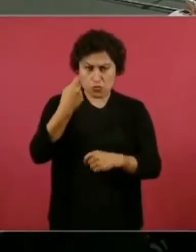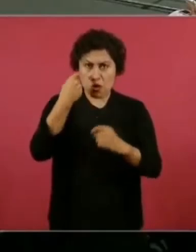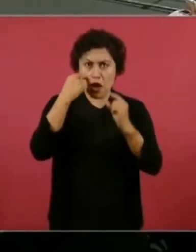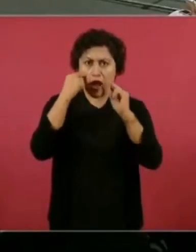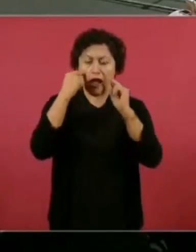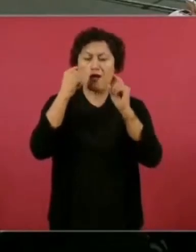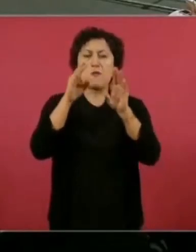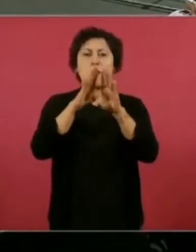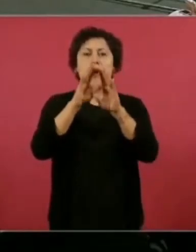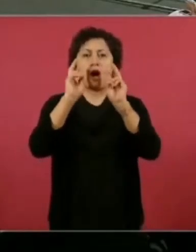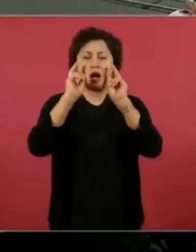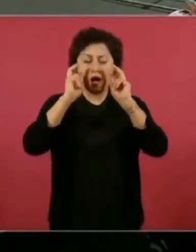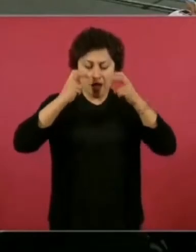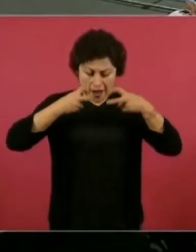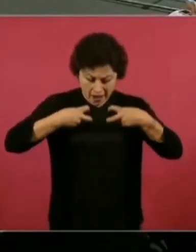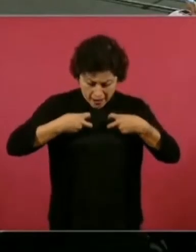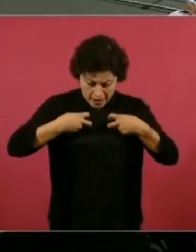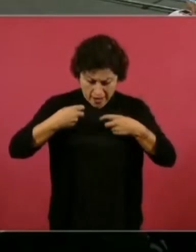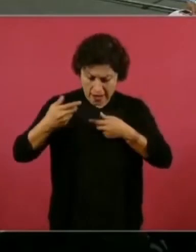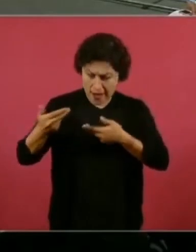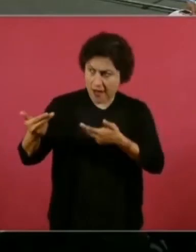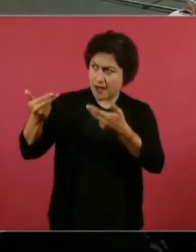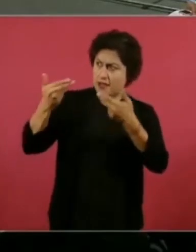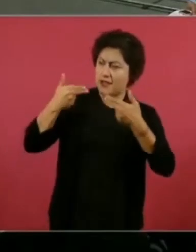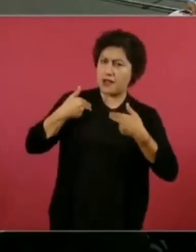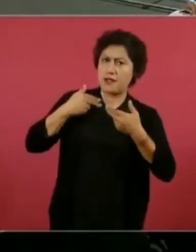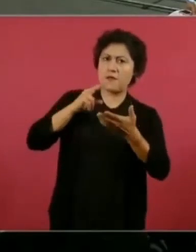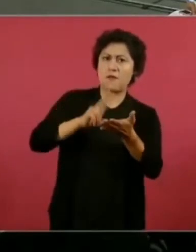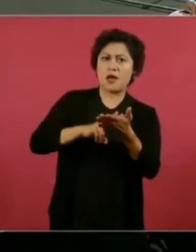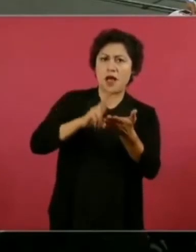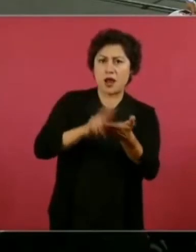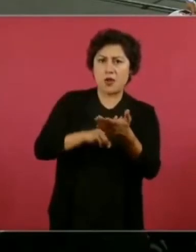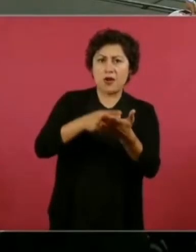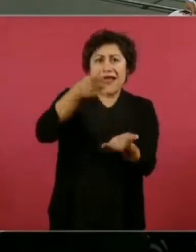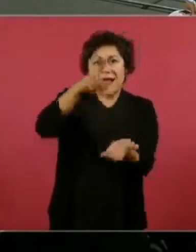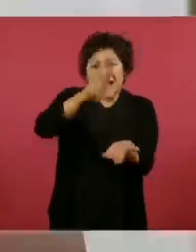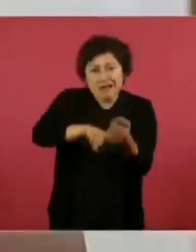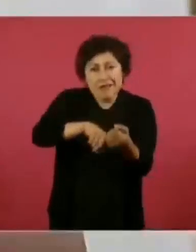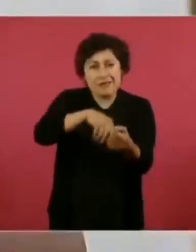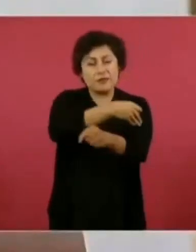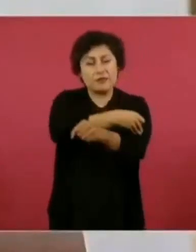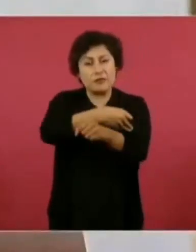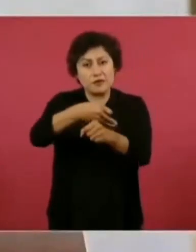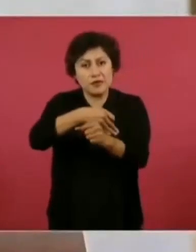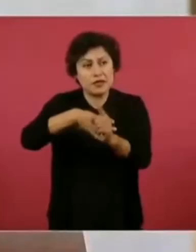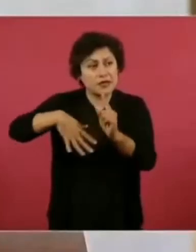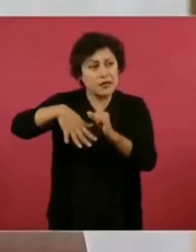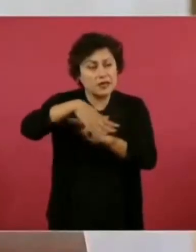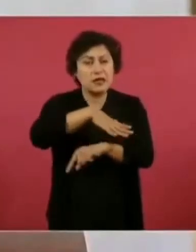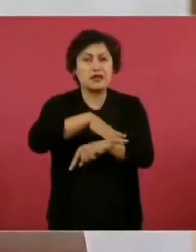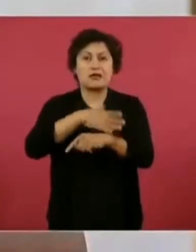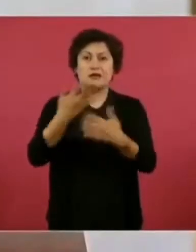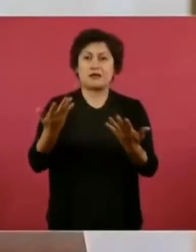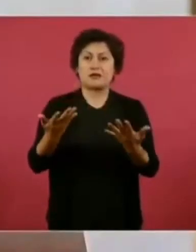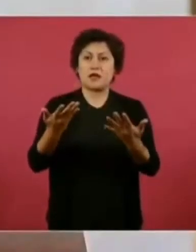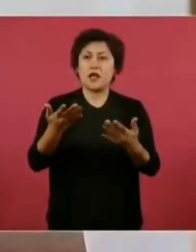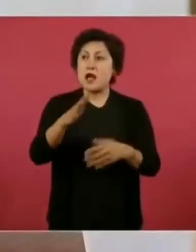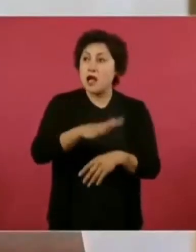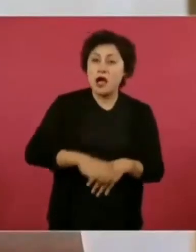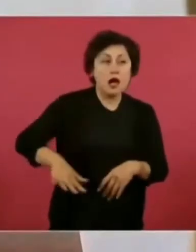integración en las familias, atender a los jóvenes, ni nada de